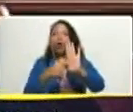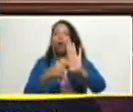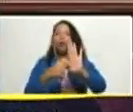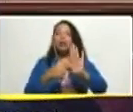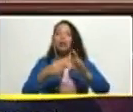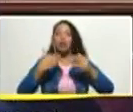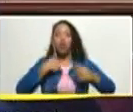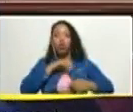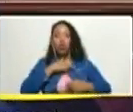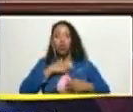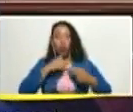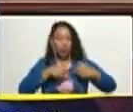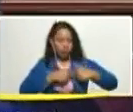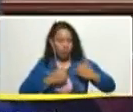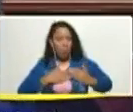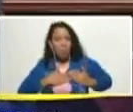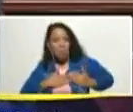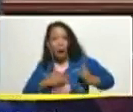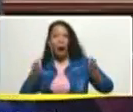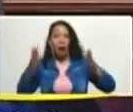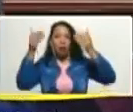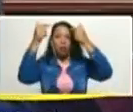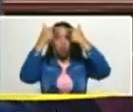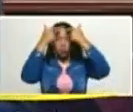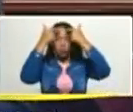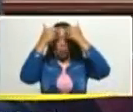entendimiento con la verdad siempre